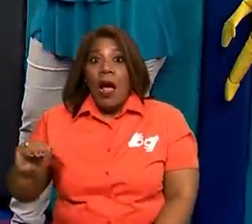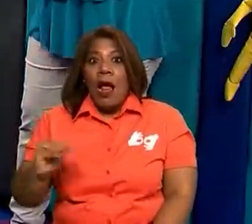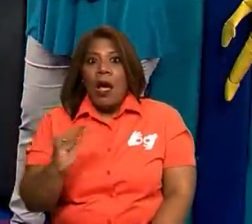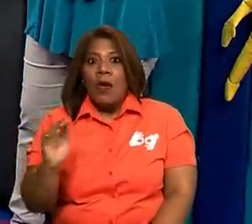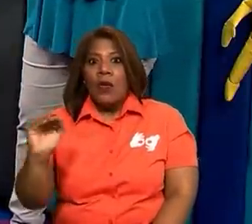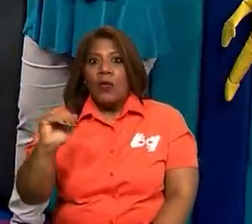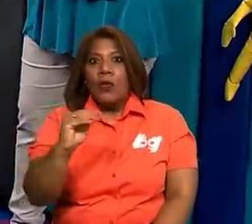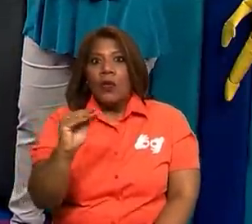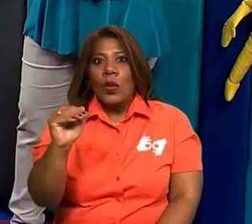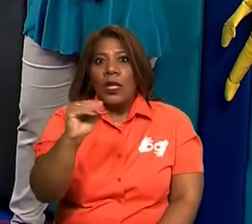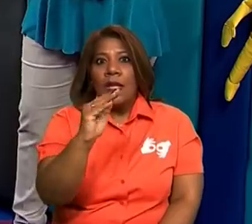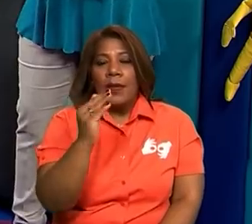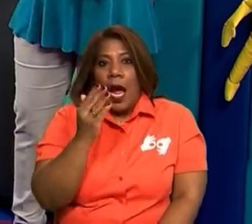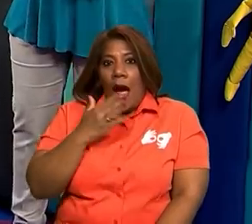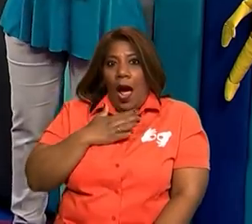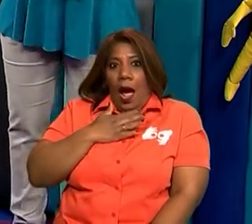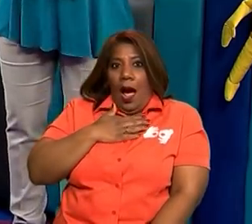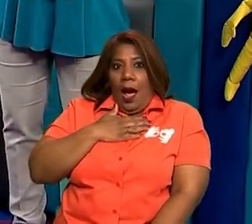A ver, ¿qué tenemos aquí?